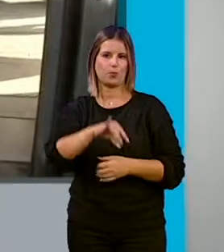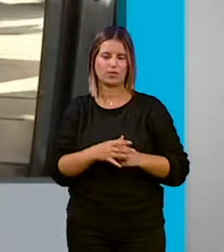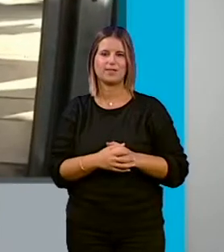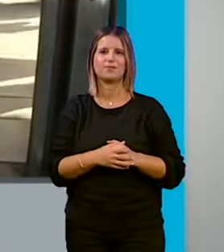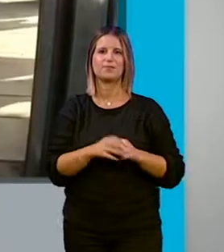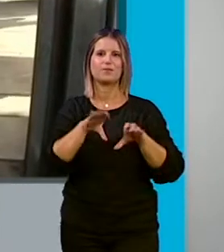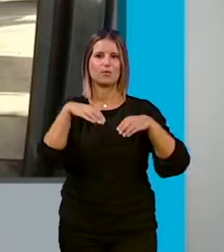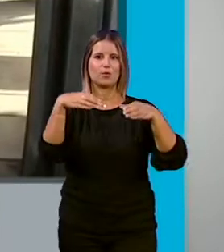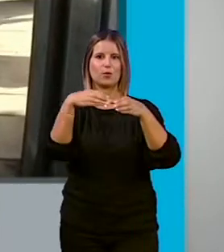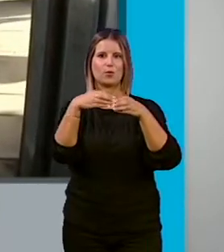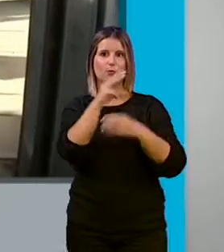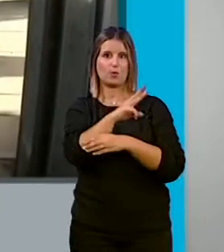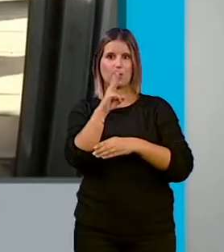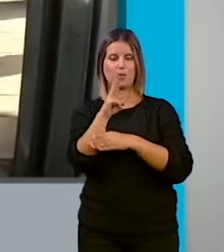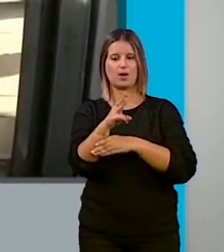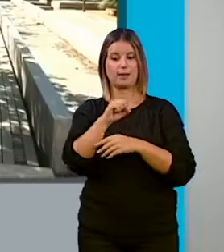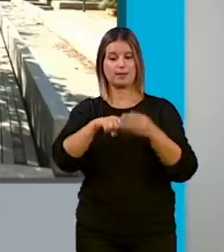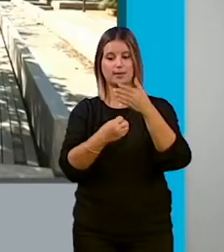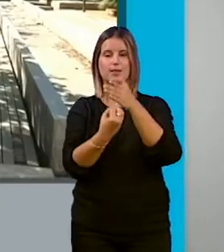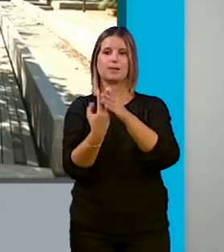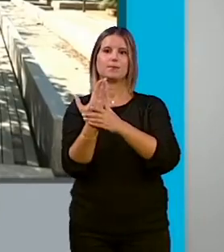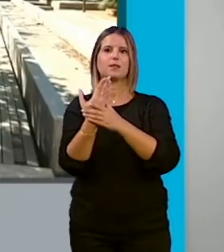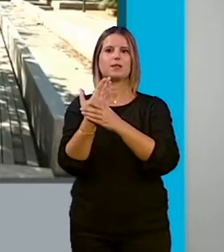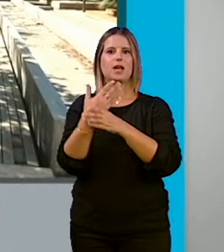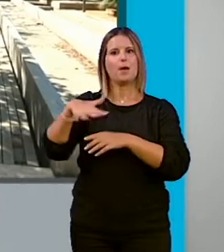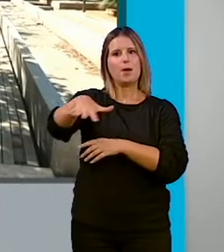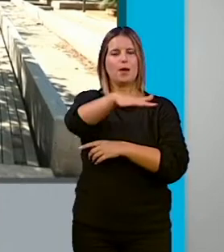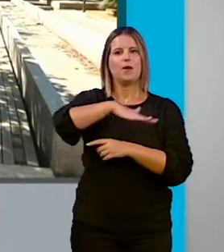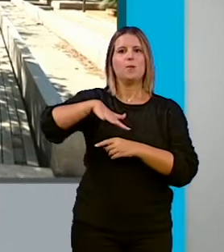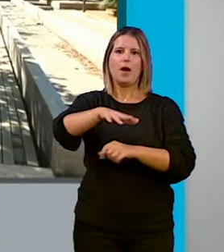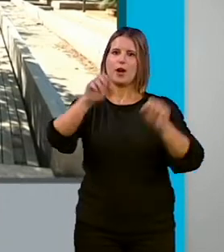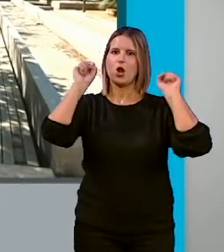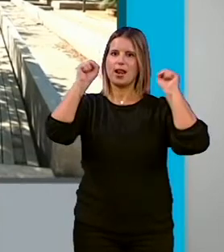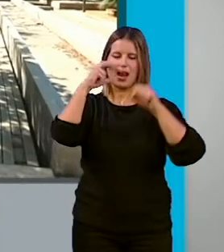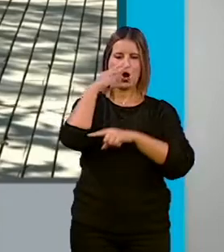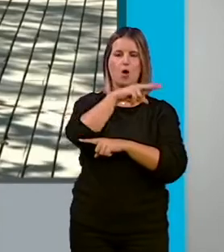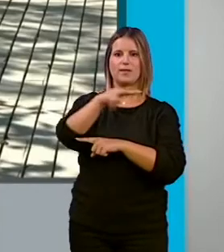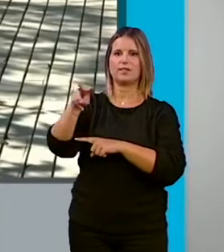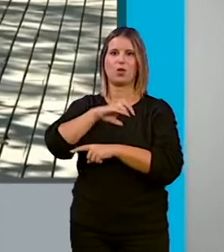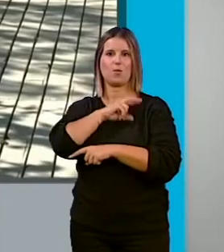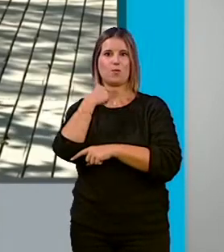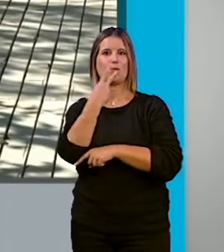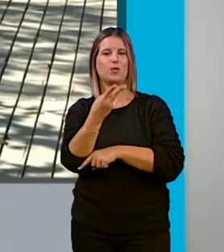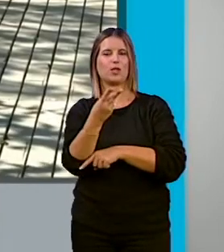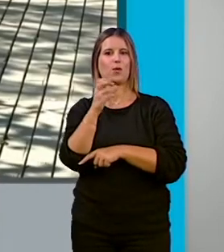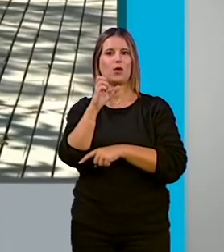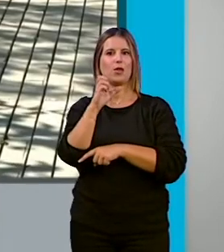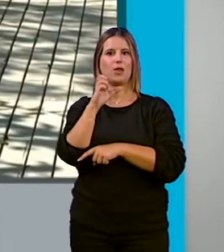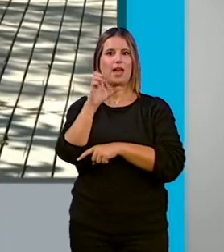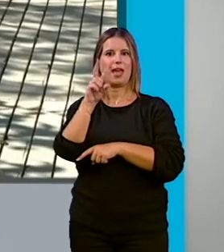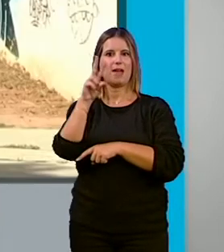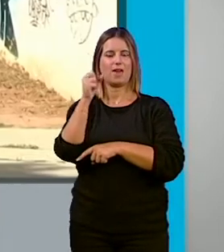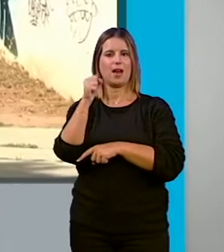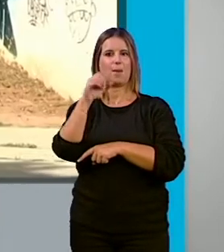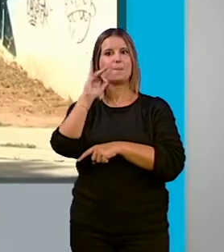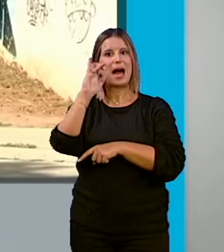El grupo municipal popular ha visitado esta mañana el barrio del Realejo. Su portavoz César Díaz, así como la concejal Eva Martín, se han reunido con los